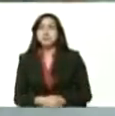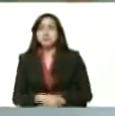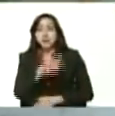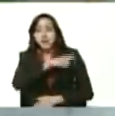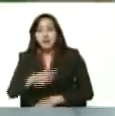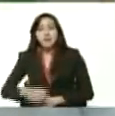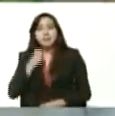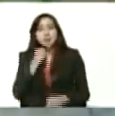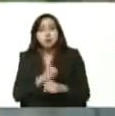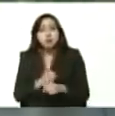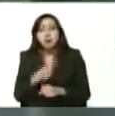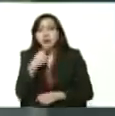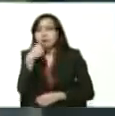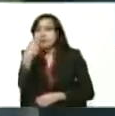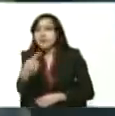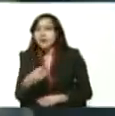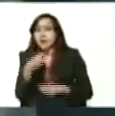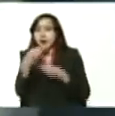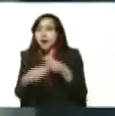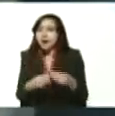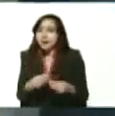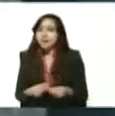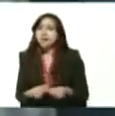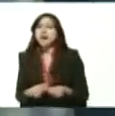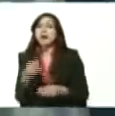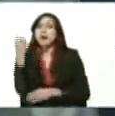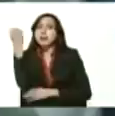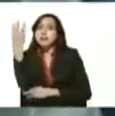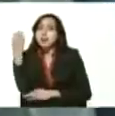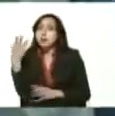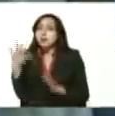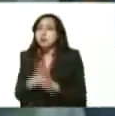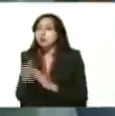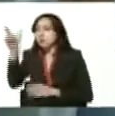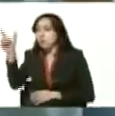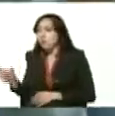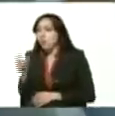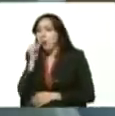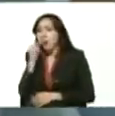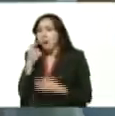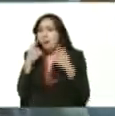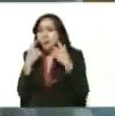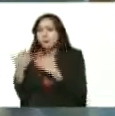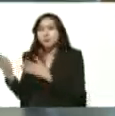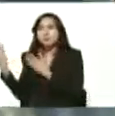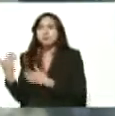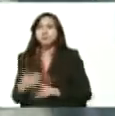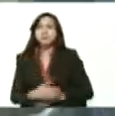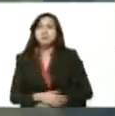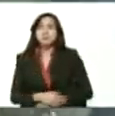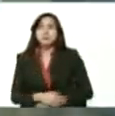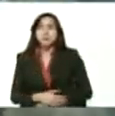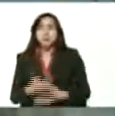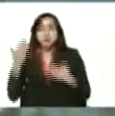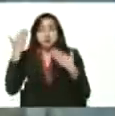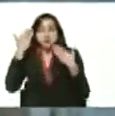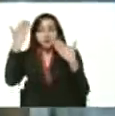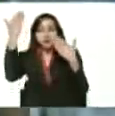nos hable y nos dé unas palabras a nivel nacional Richard Vargas salud señor presidente